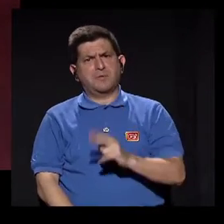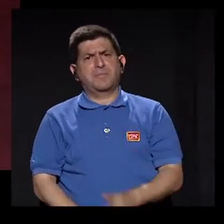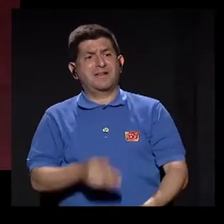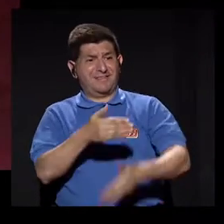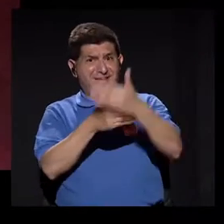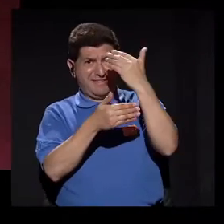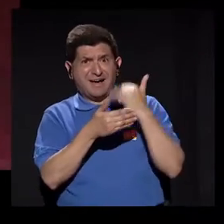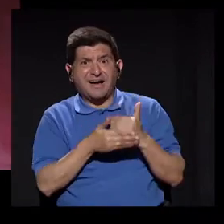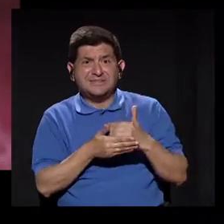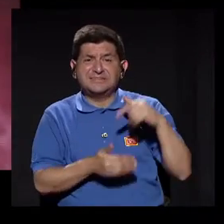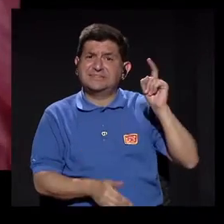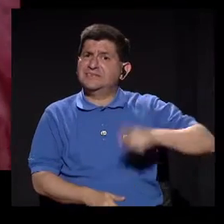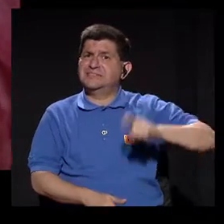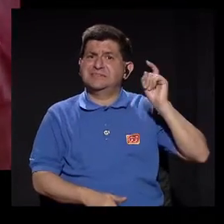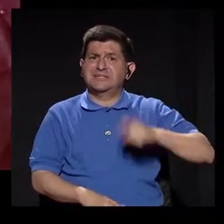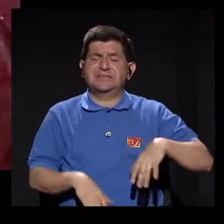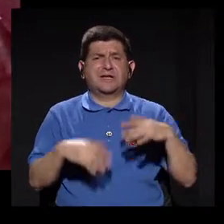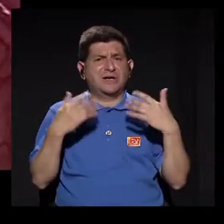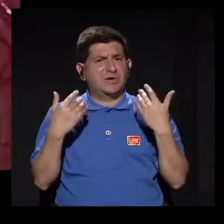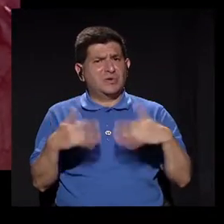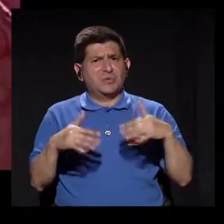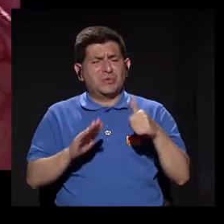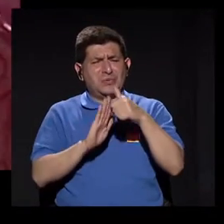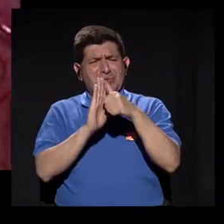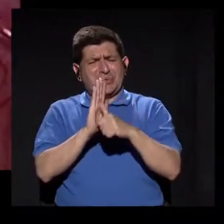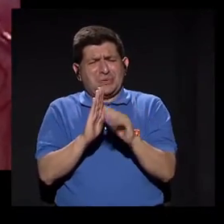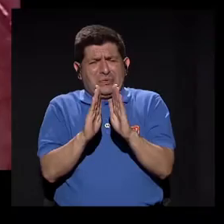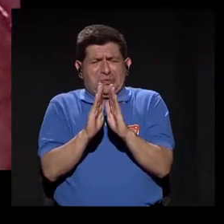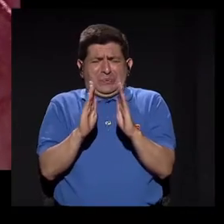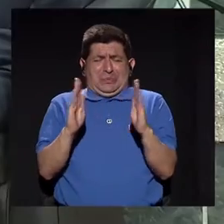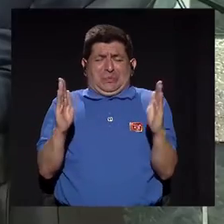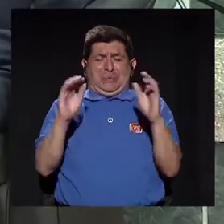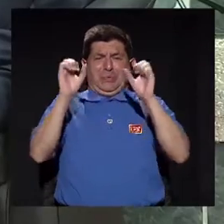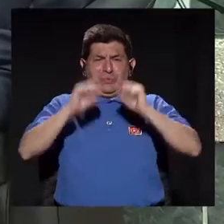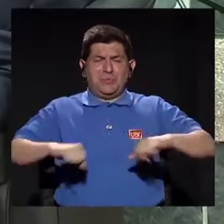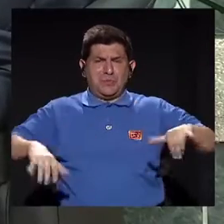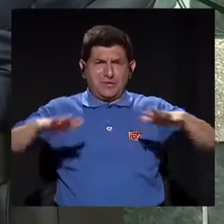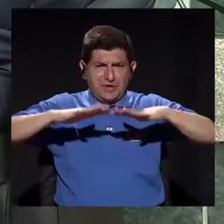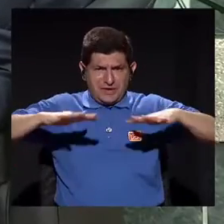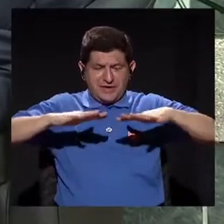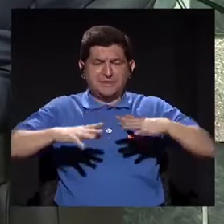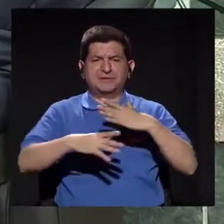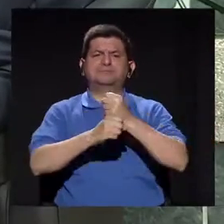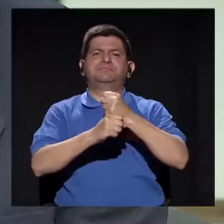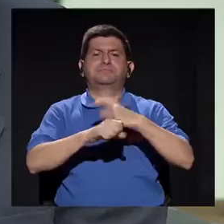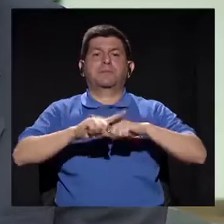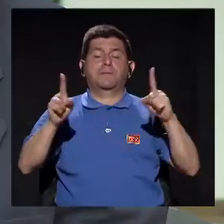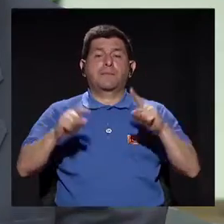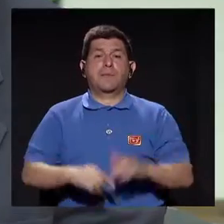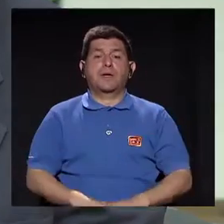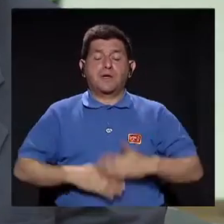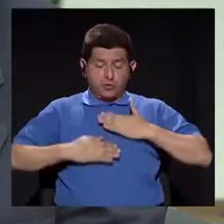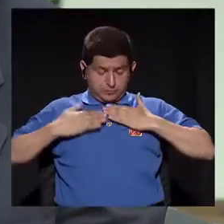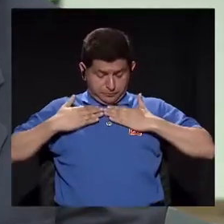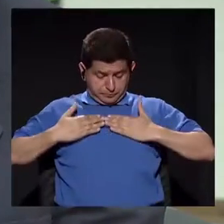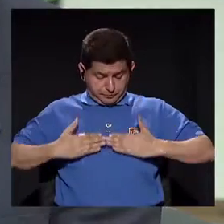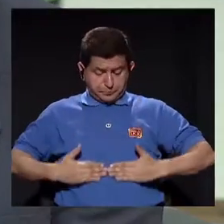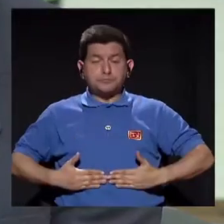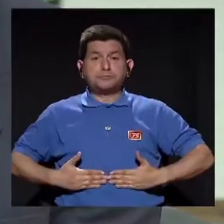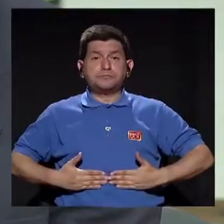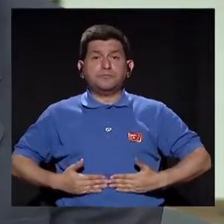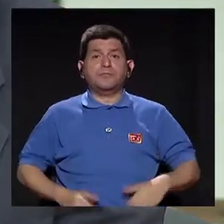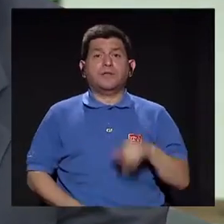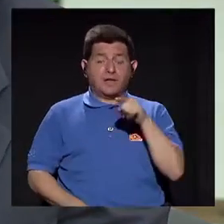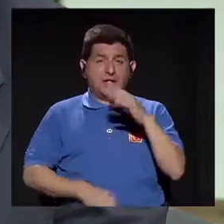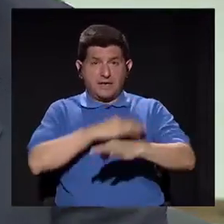anteriormente necesitaban heridas muy grandes para poder lograrlos. Pero se hace a nivel del tórax,